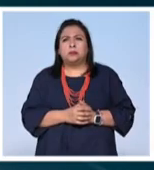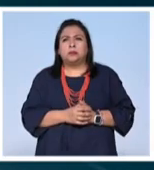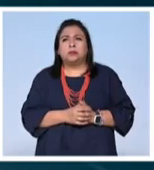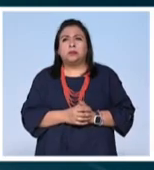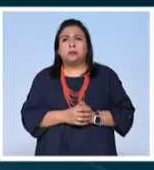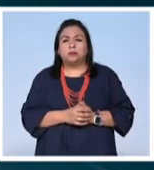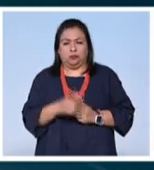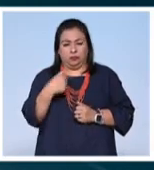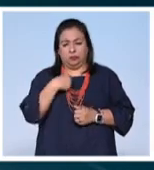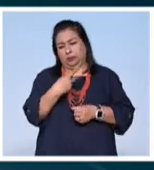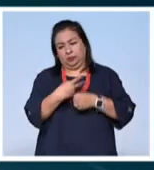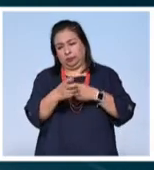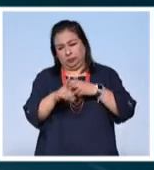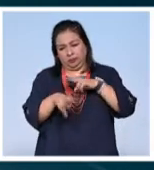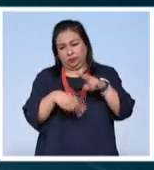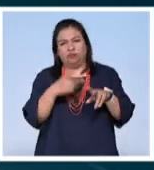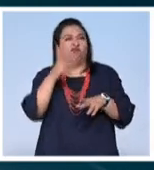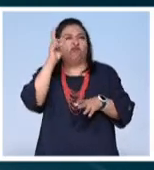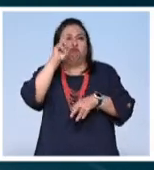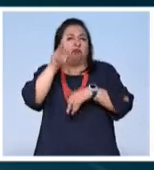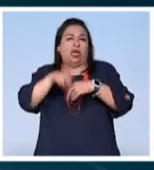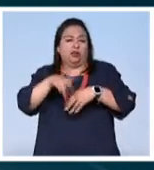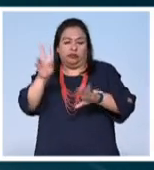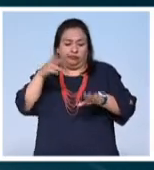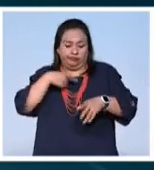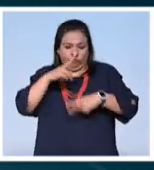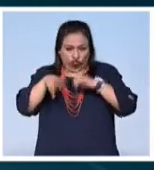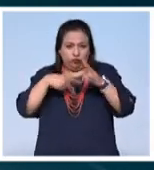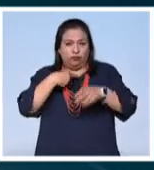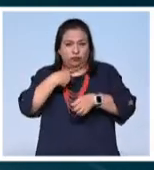me invitan en algún lugar del mundo a